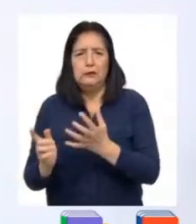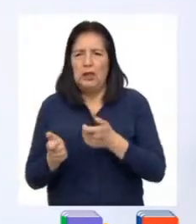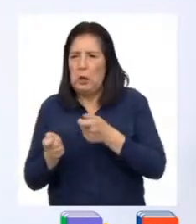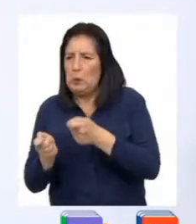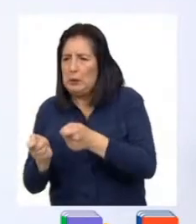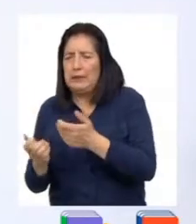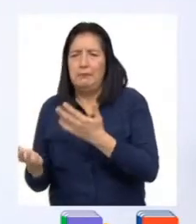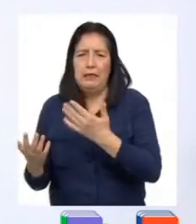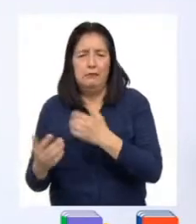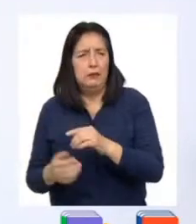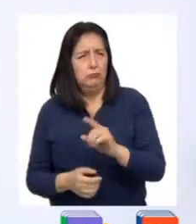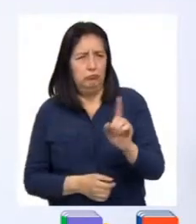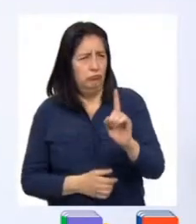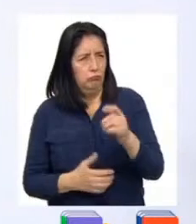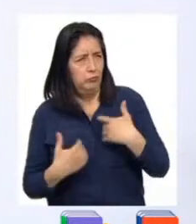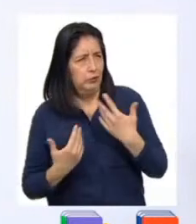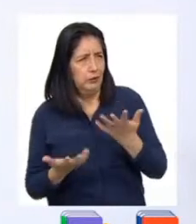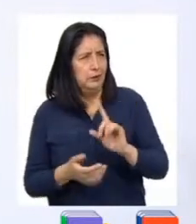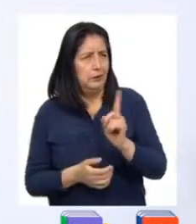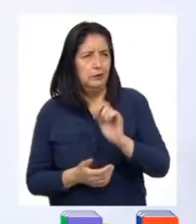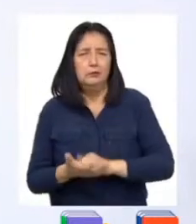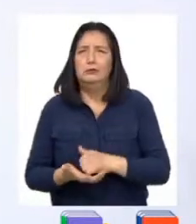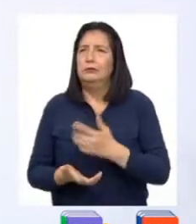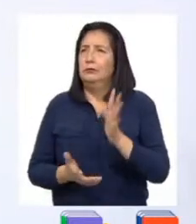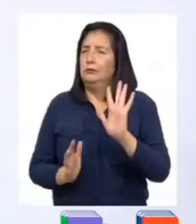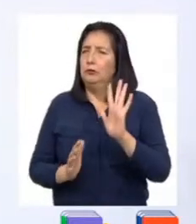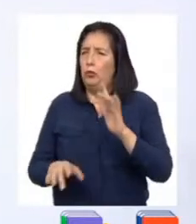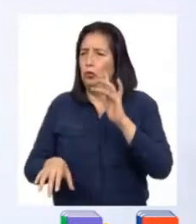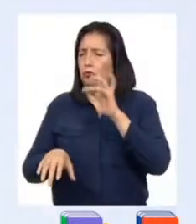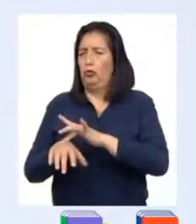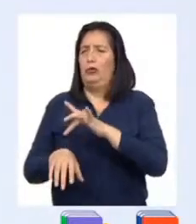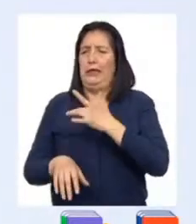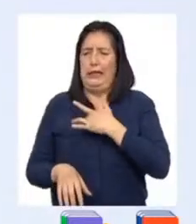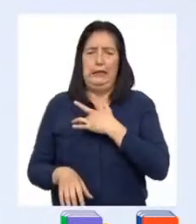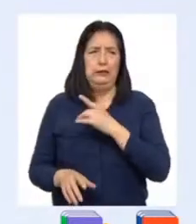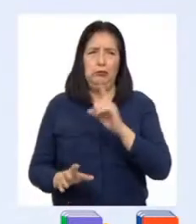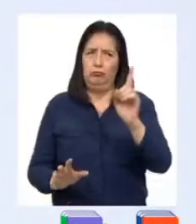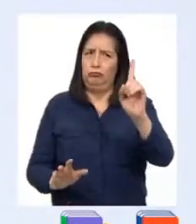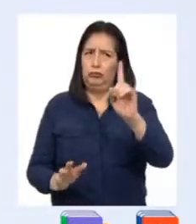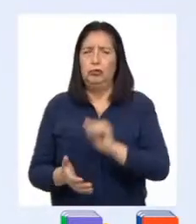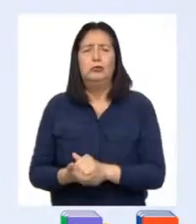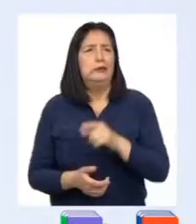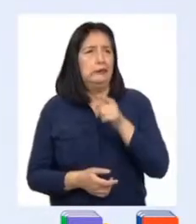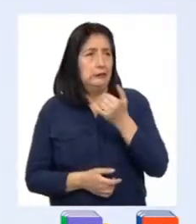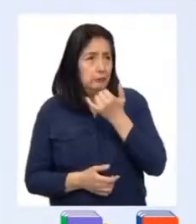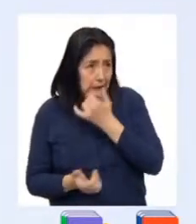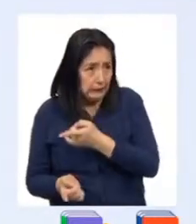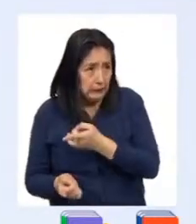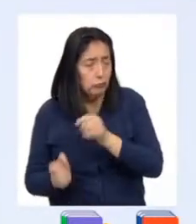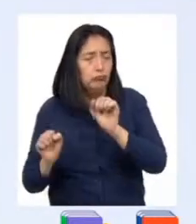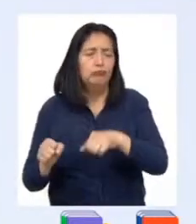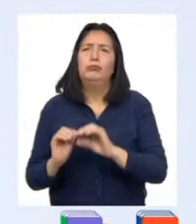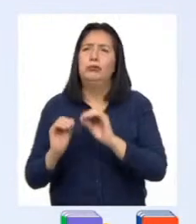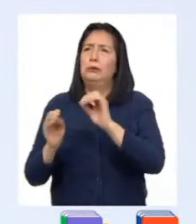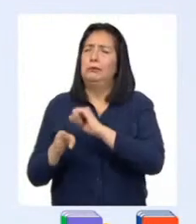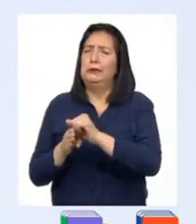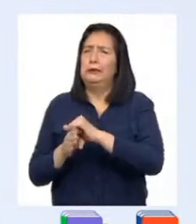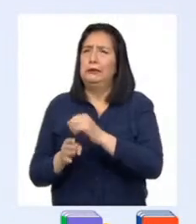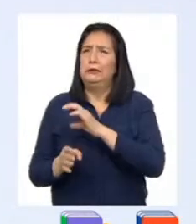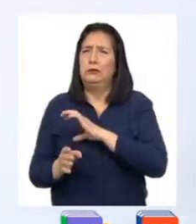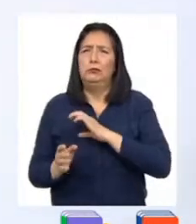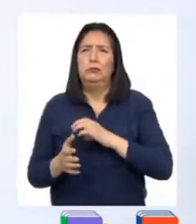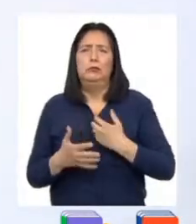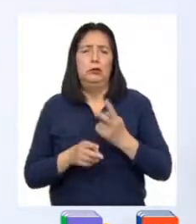a hablar con él o ella. Y menos aún, tocar tu cuerpo. Si esto sucede, pon en práctica conductas de